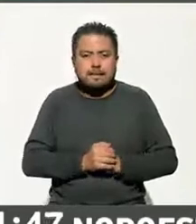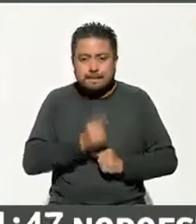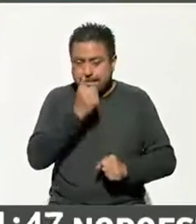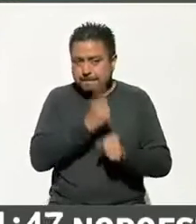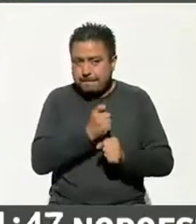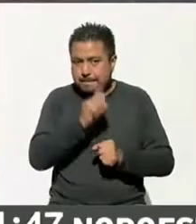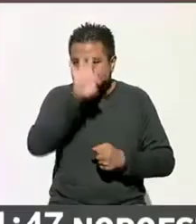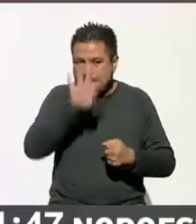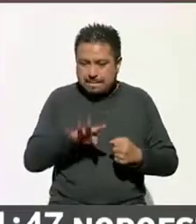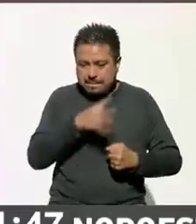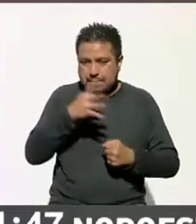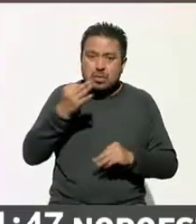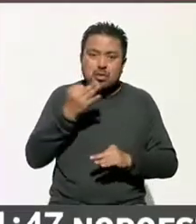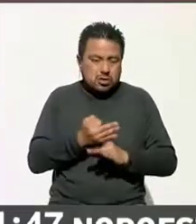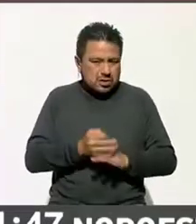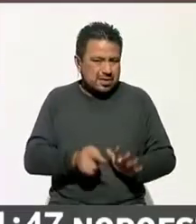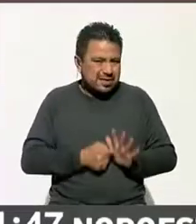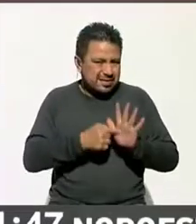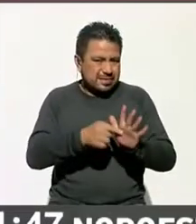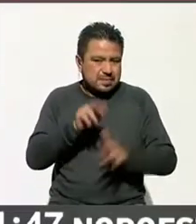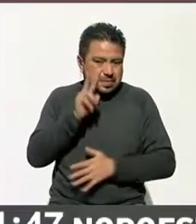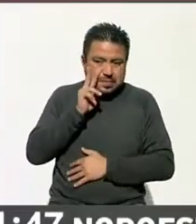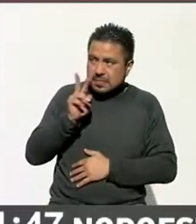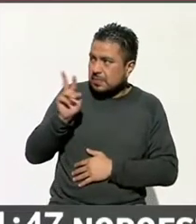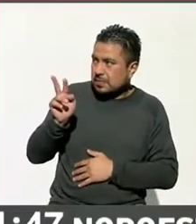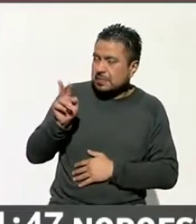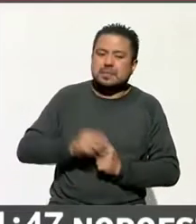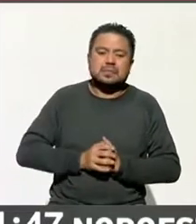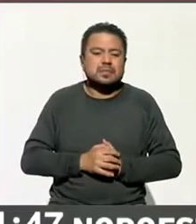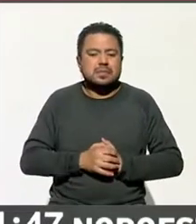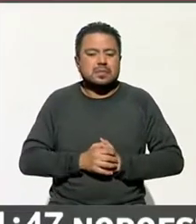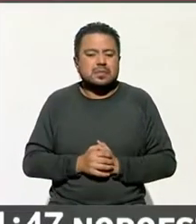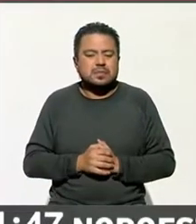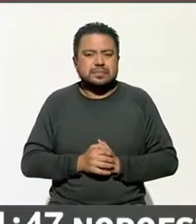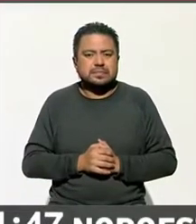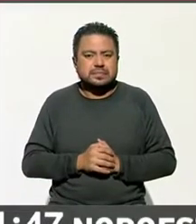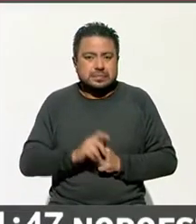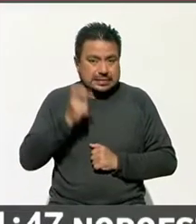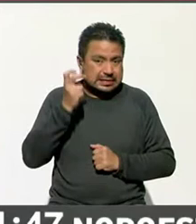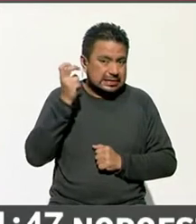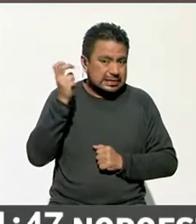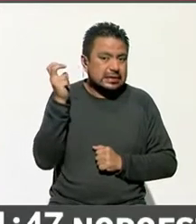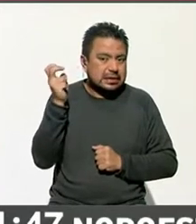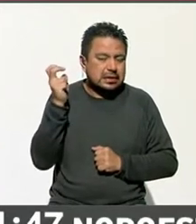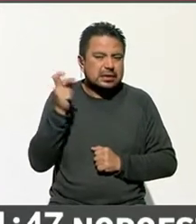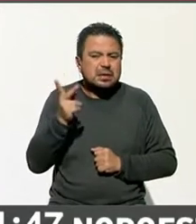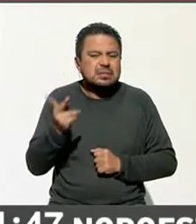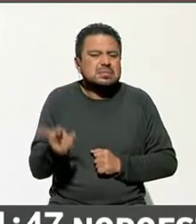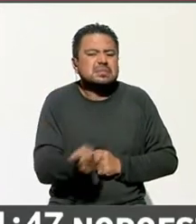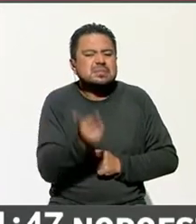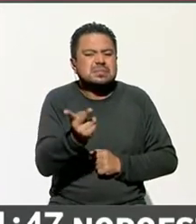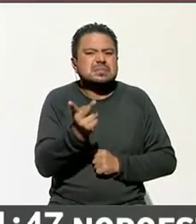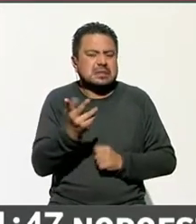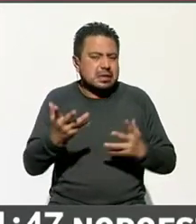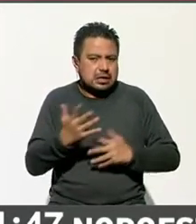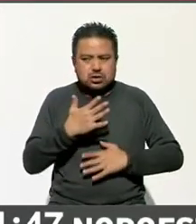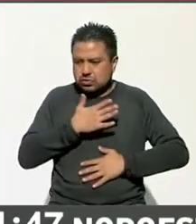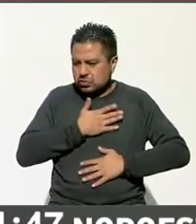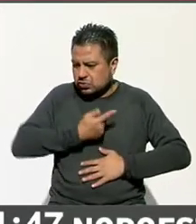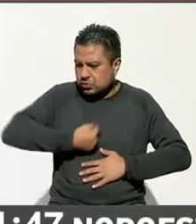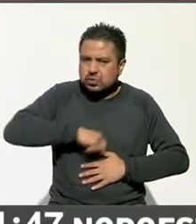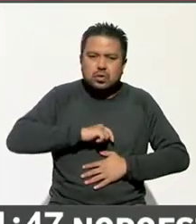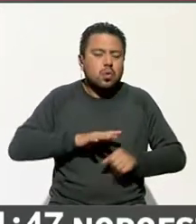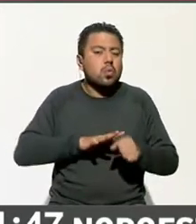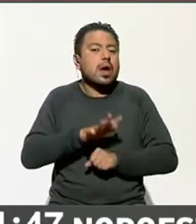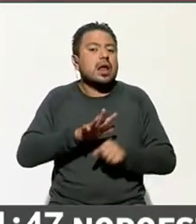primer gráfico que te voy a mostrar, es esta pregunta precisamente que hacemos. ¿Qué